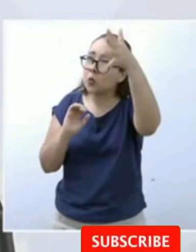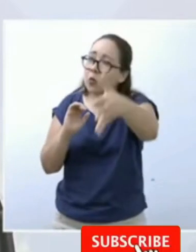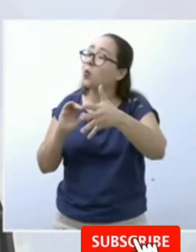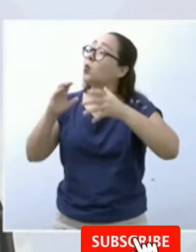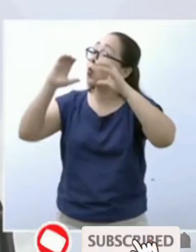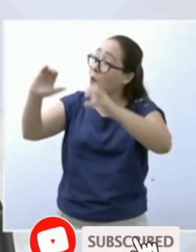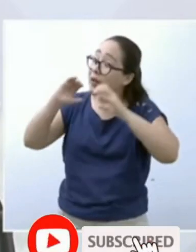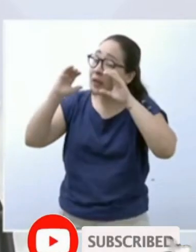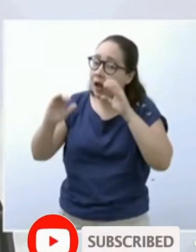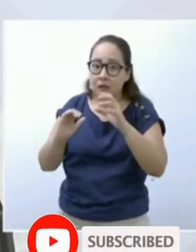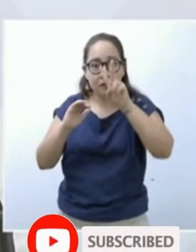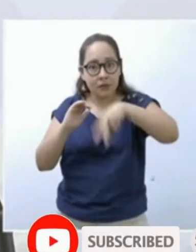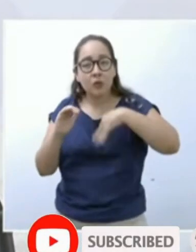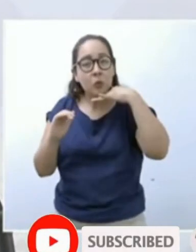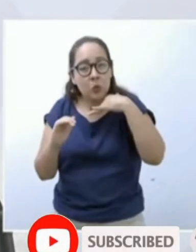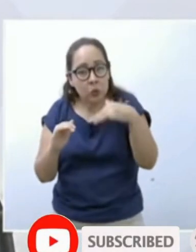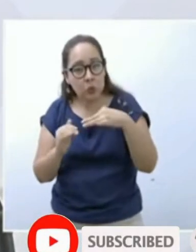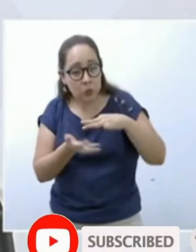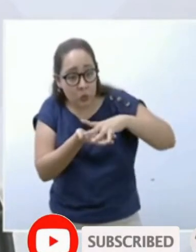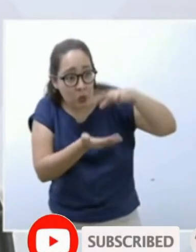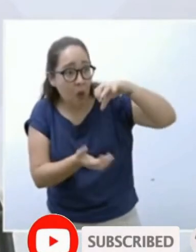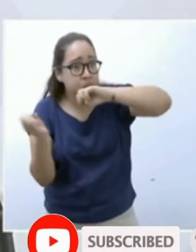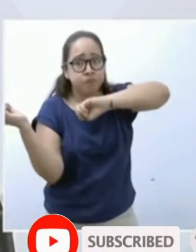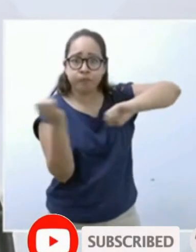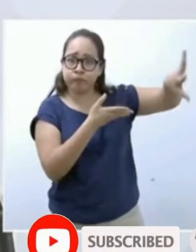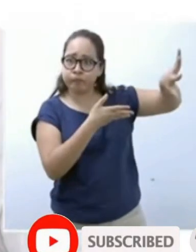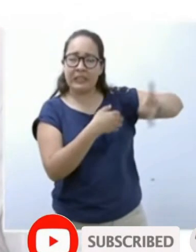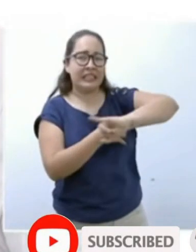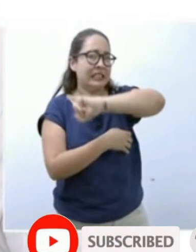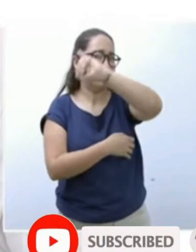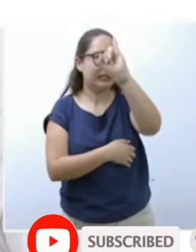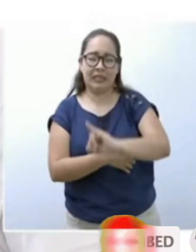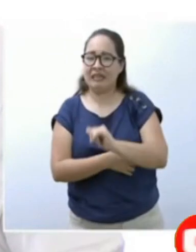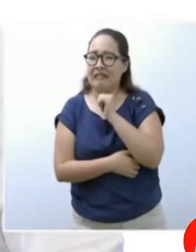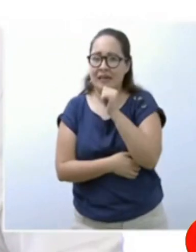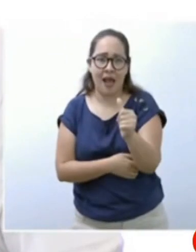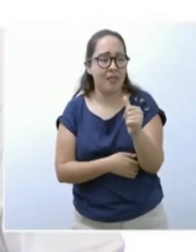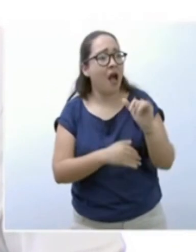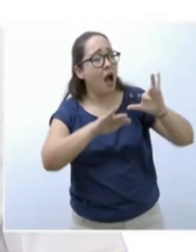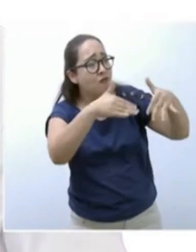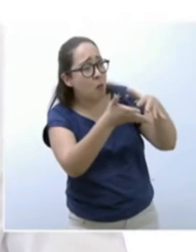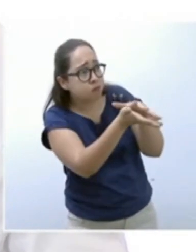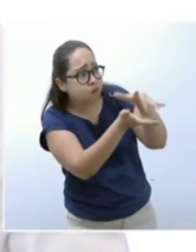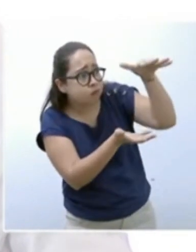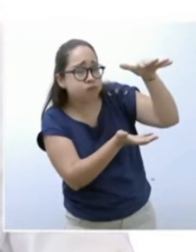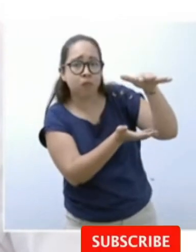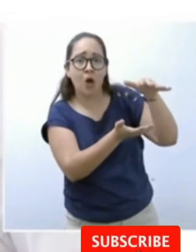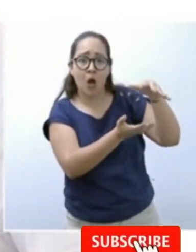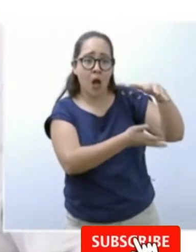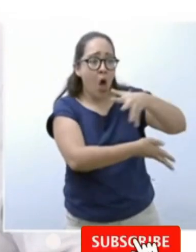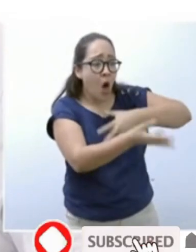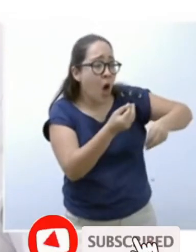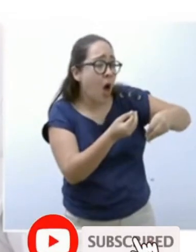genera ningún residuo en esta fábrica. No se lanza ningún residuo en rellenos sanitarios ni se devuelve